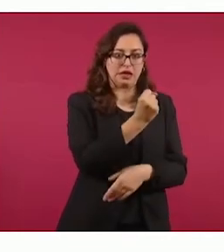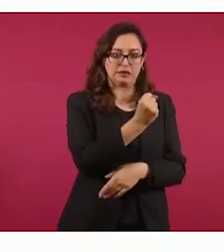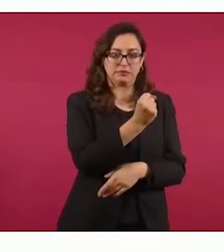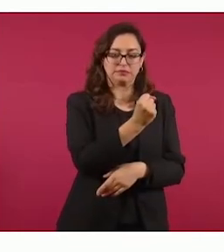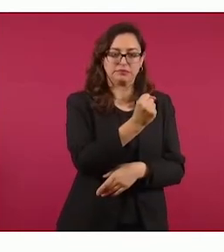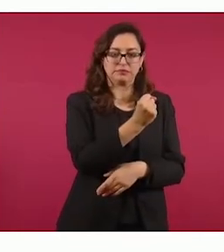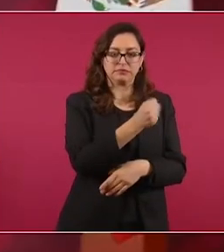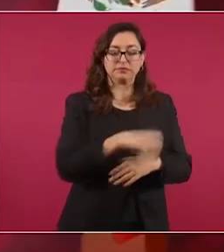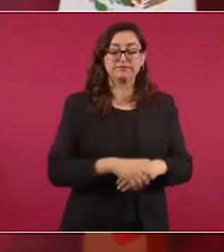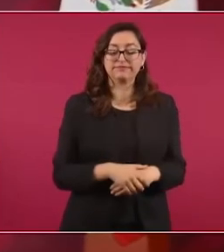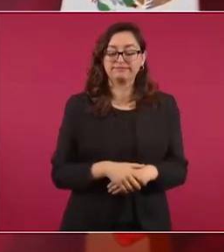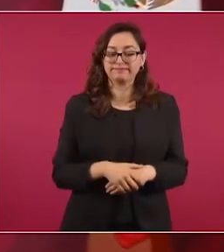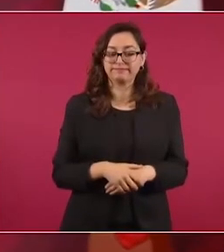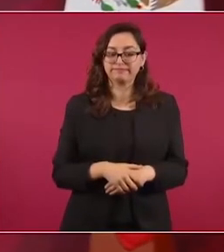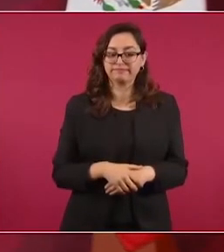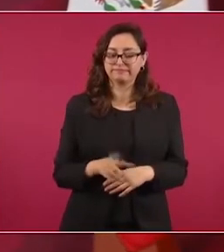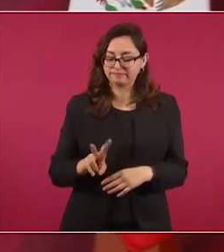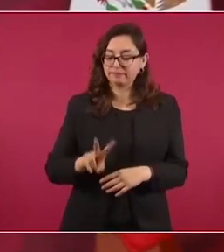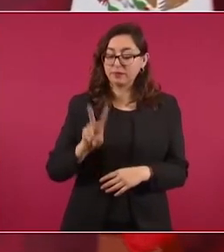Nos ayudó mucho.